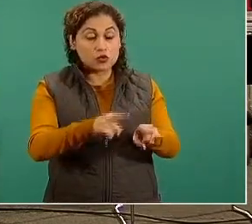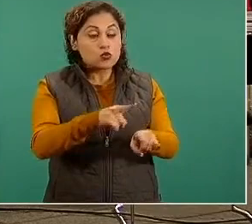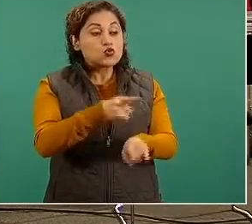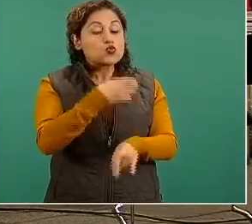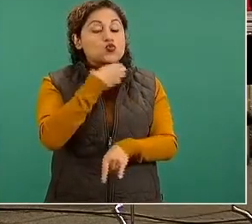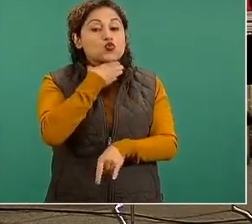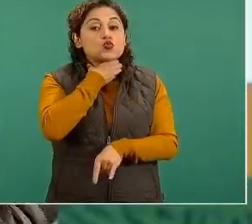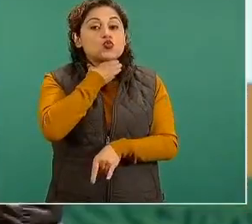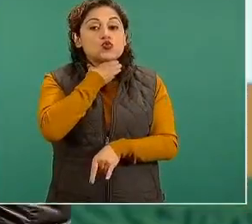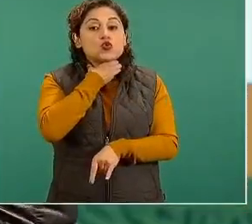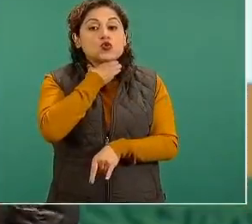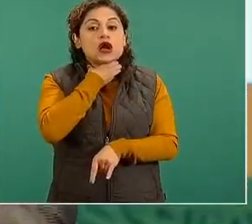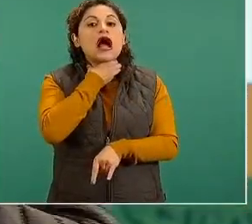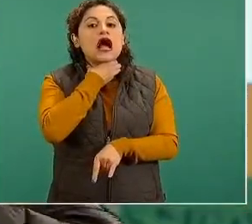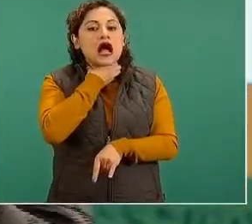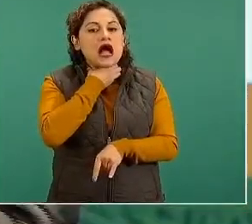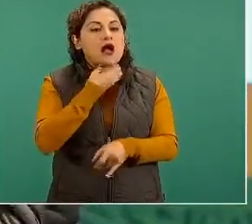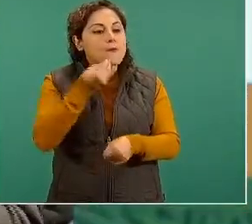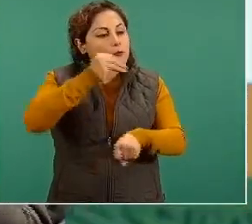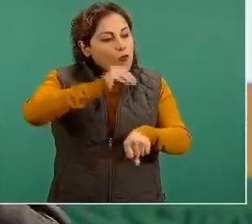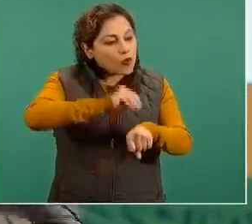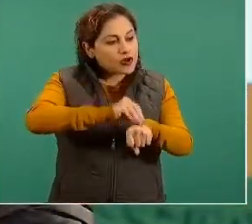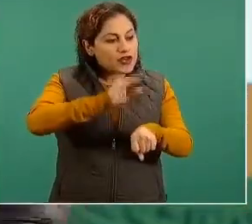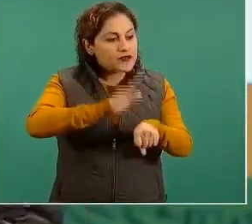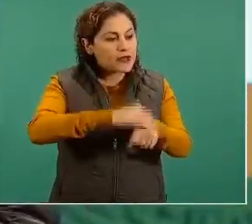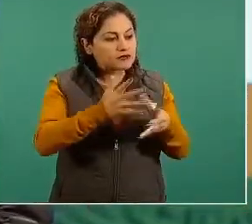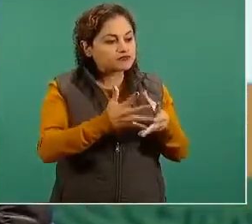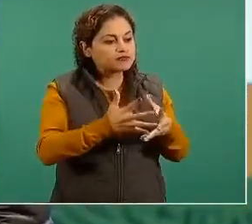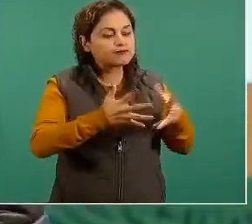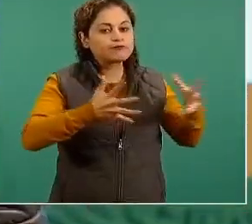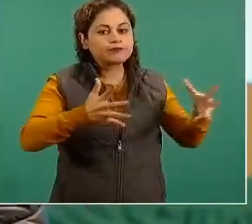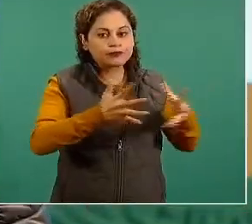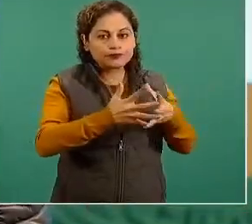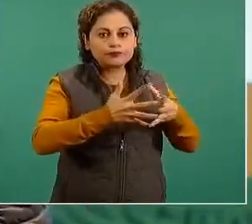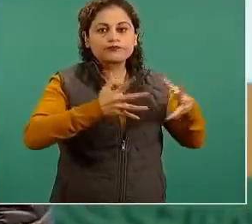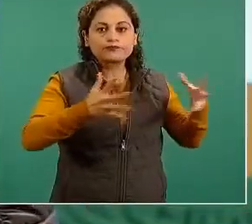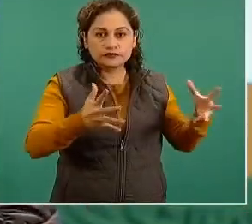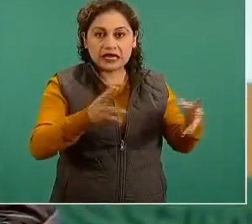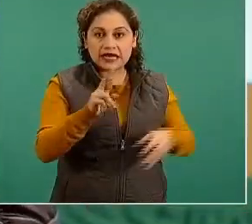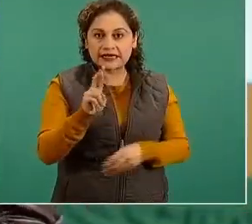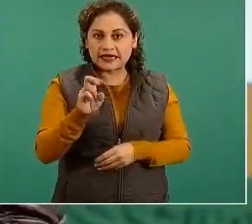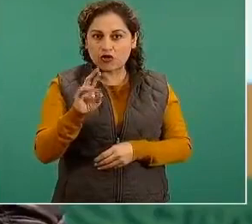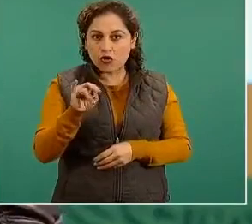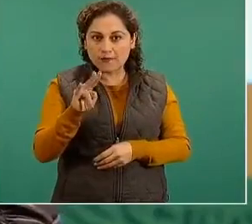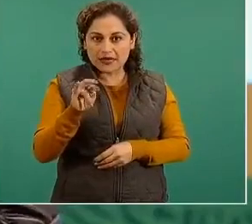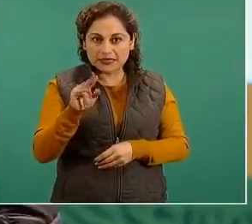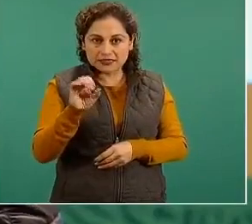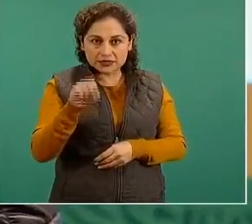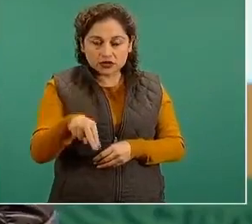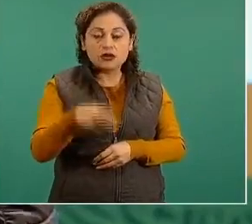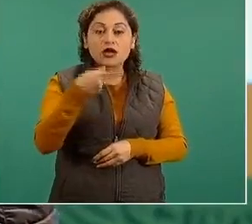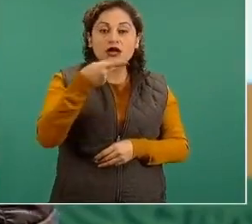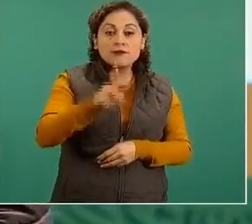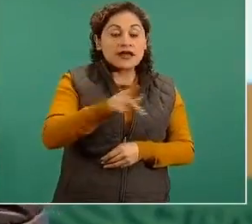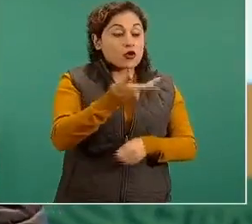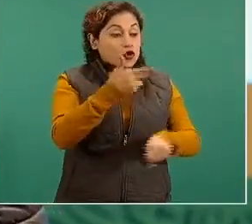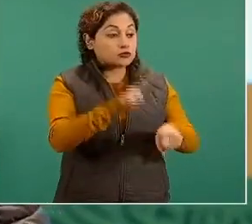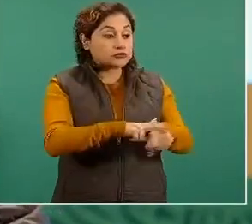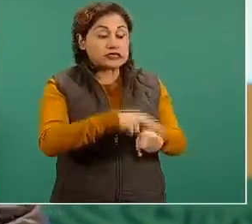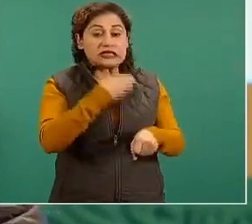hospital está lleno entonces se expande. Si no hubiera más hospitales, se expanden como